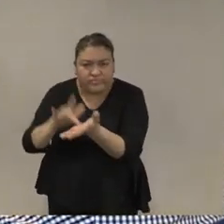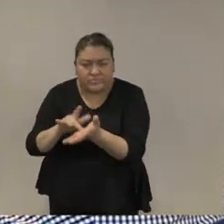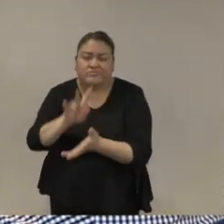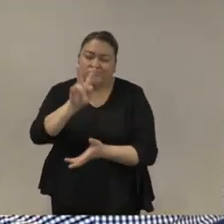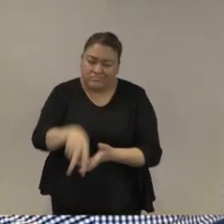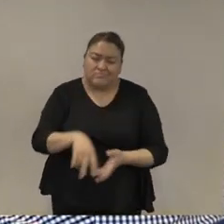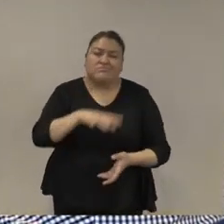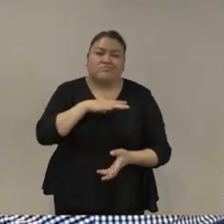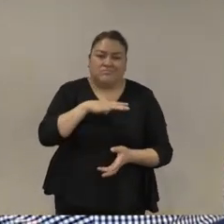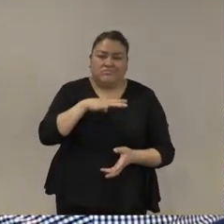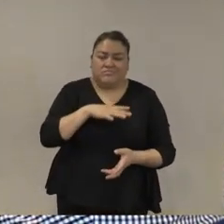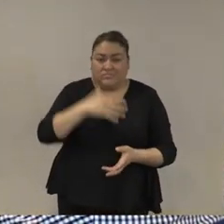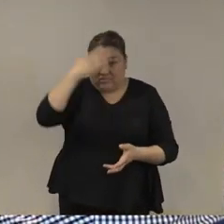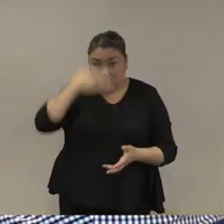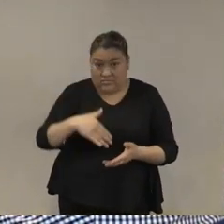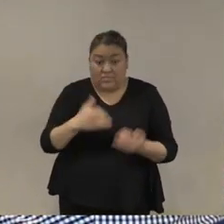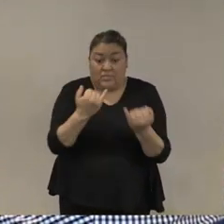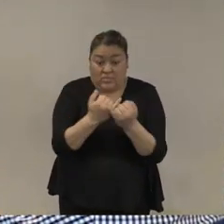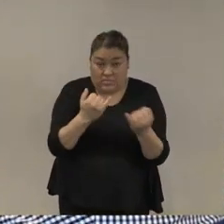o militarizar para